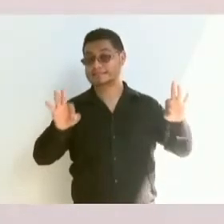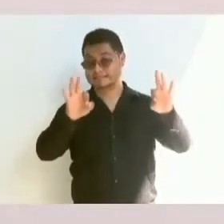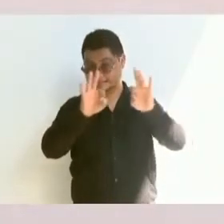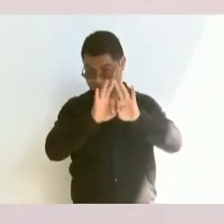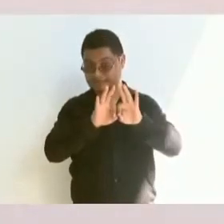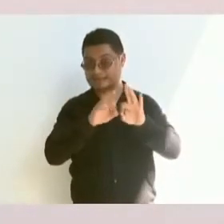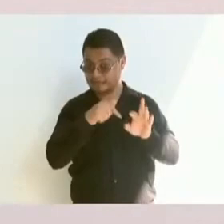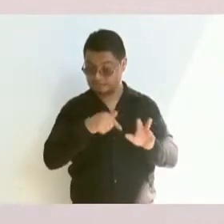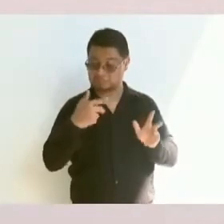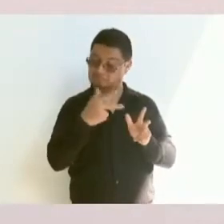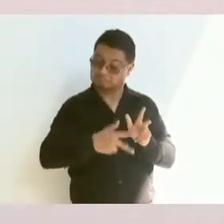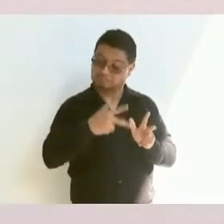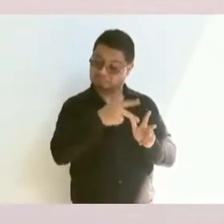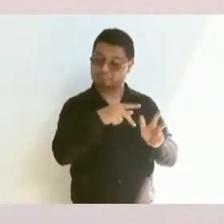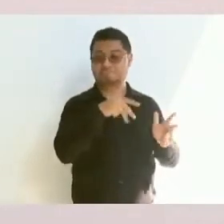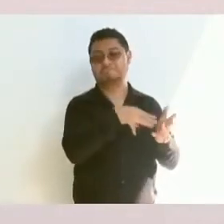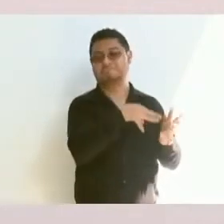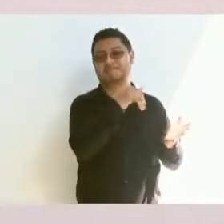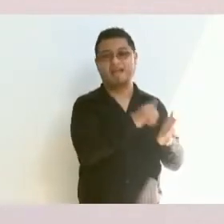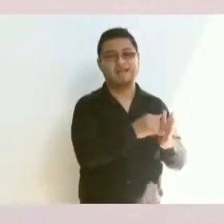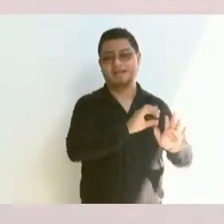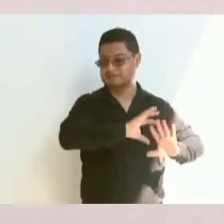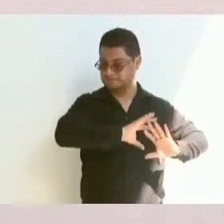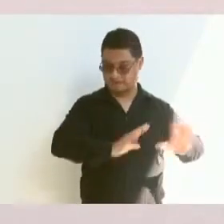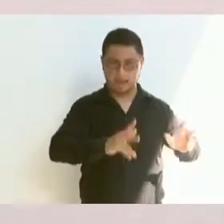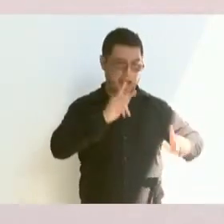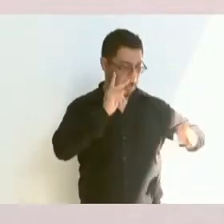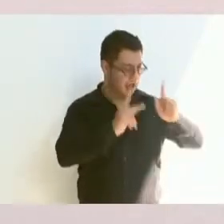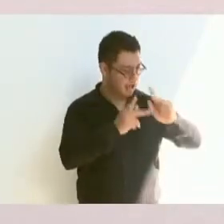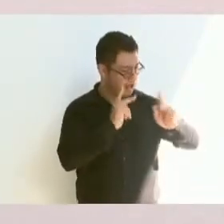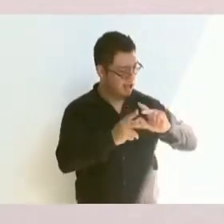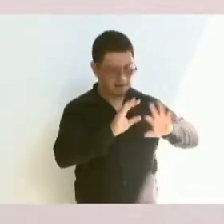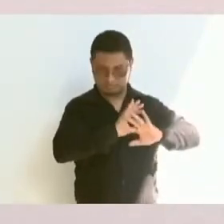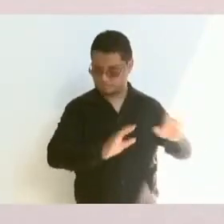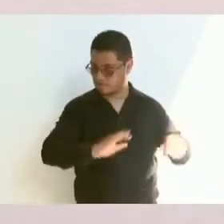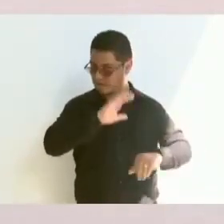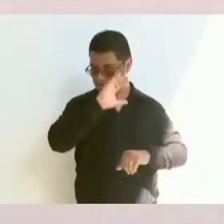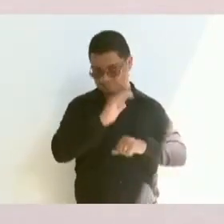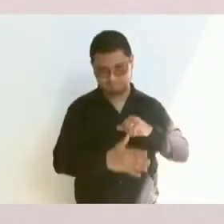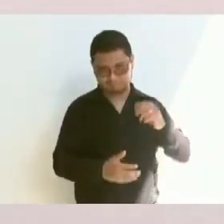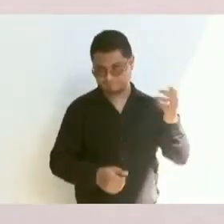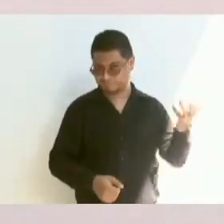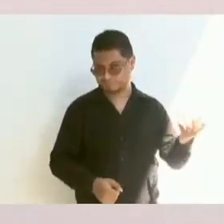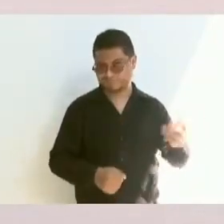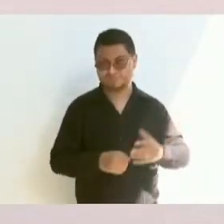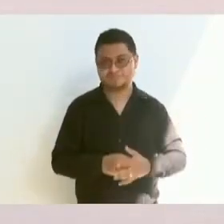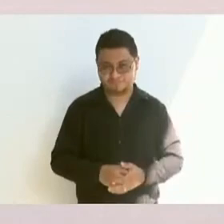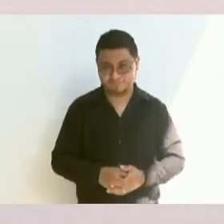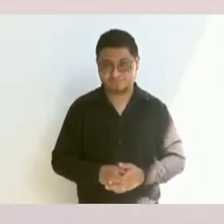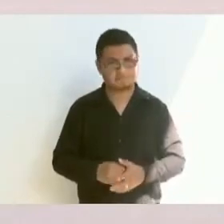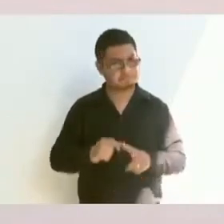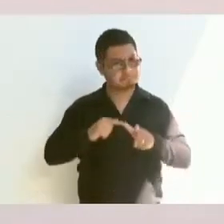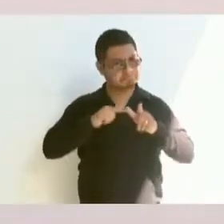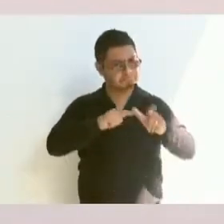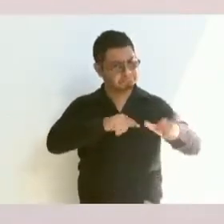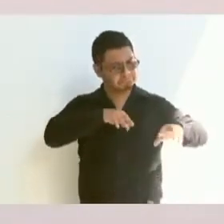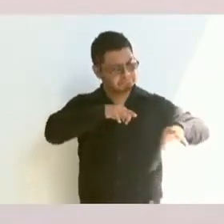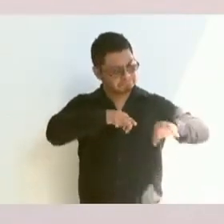la del Tren Maya, ya se ha hablado. vamos a seguir trabajando